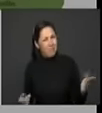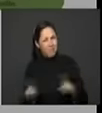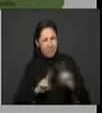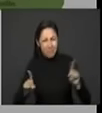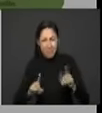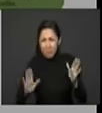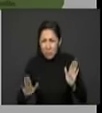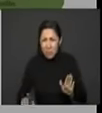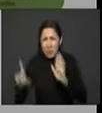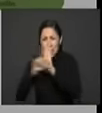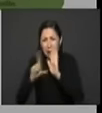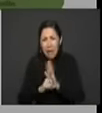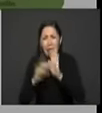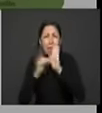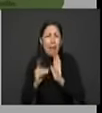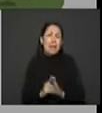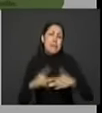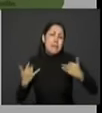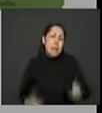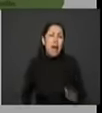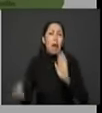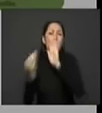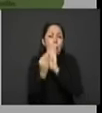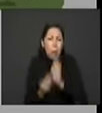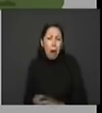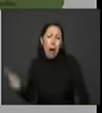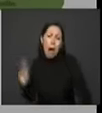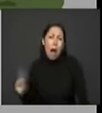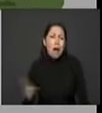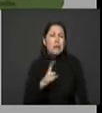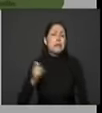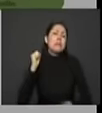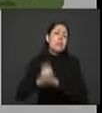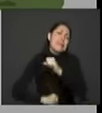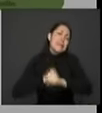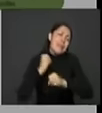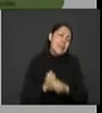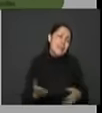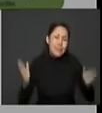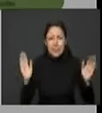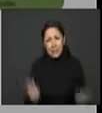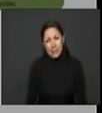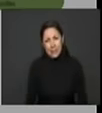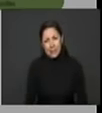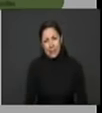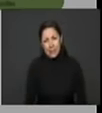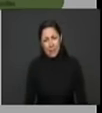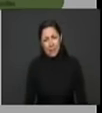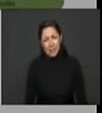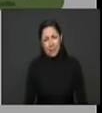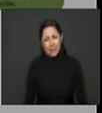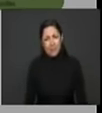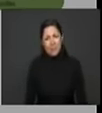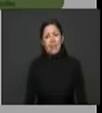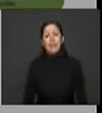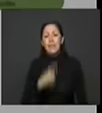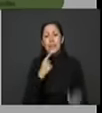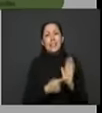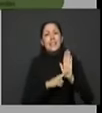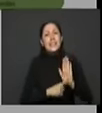leyes y esos decretos llevamos 100 años expidiéndolas y hacemos muy bien la primera parte con la que termina, publiquese.